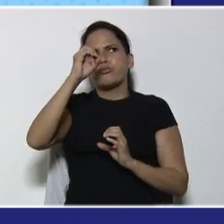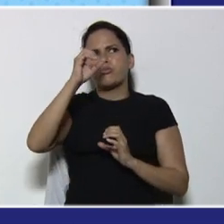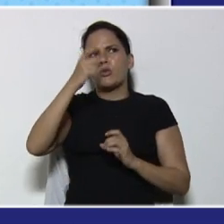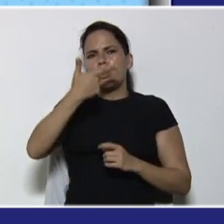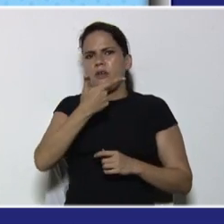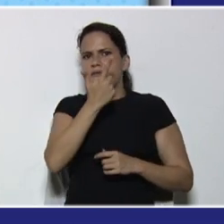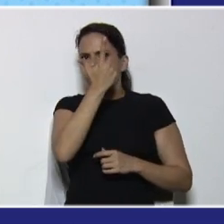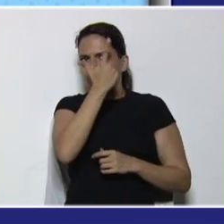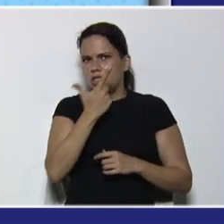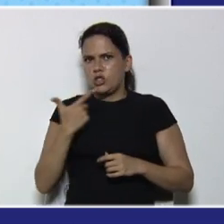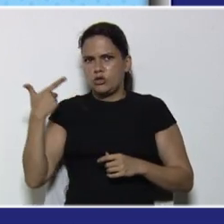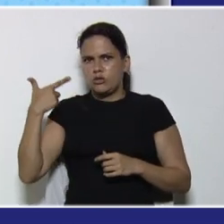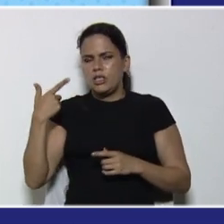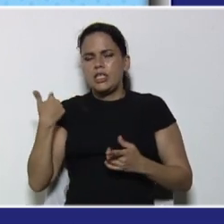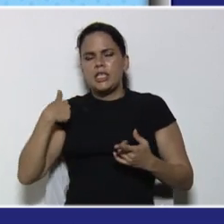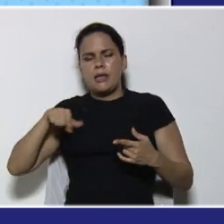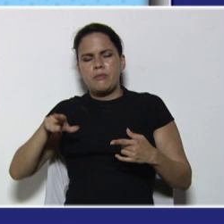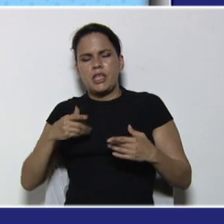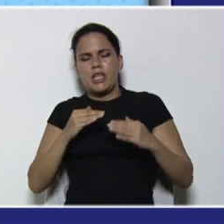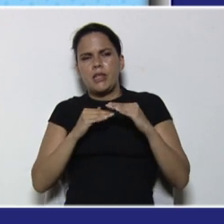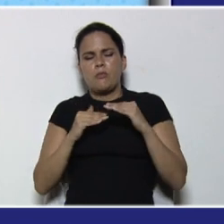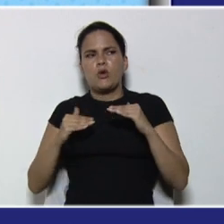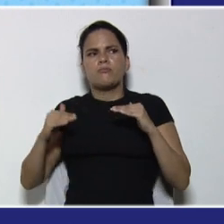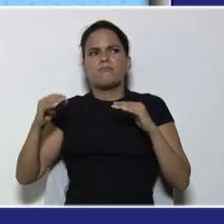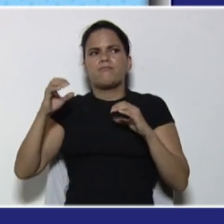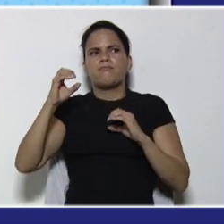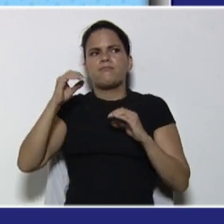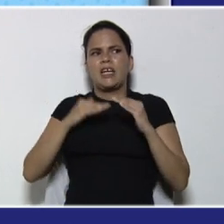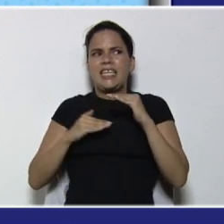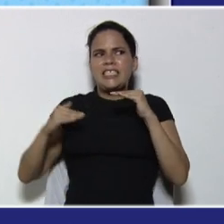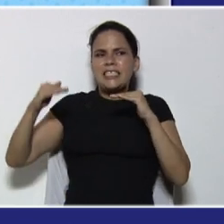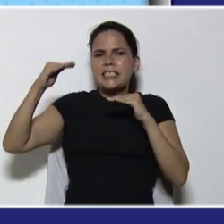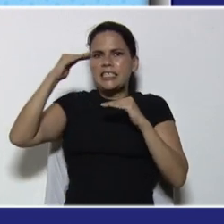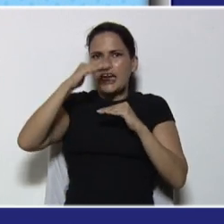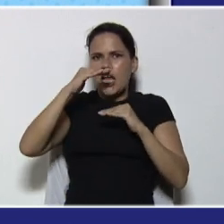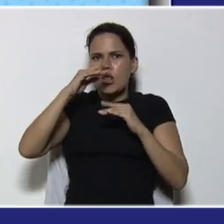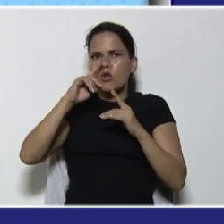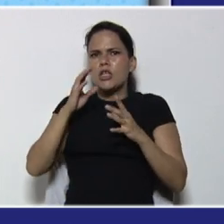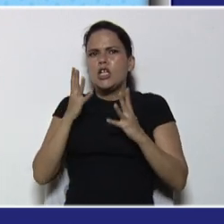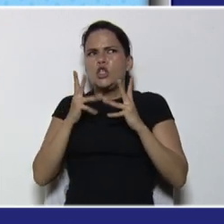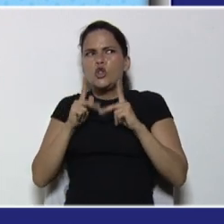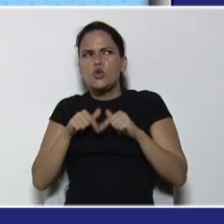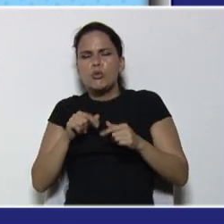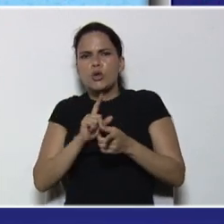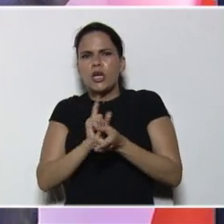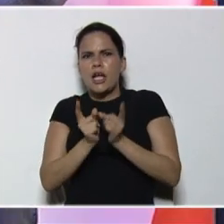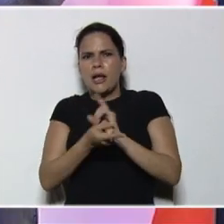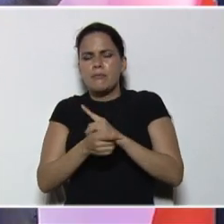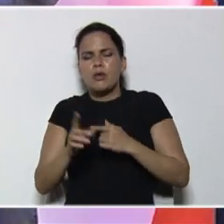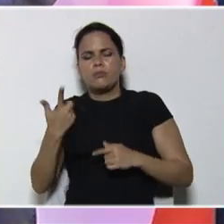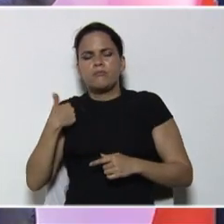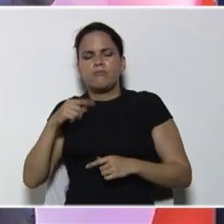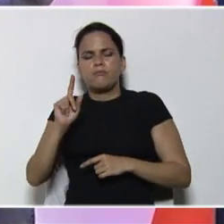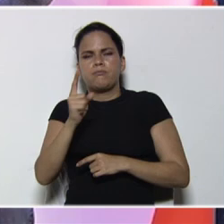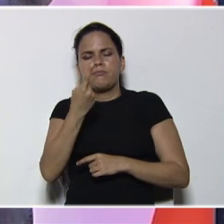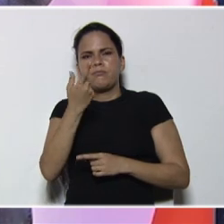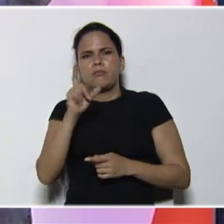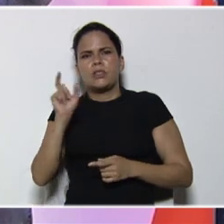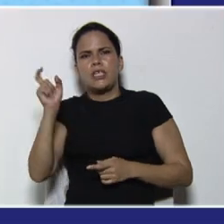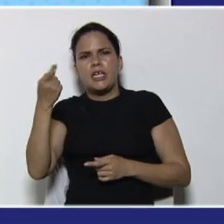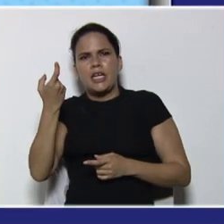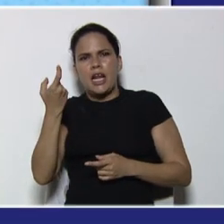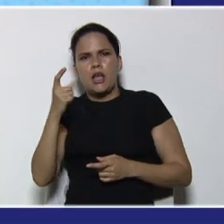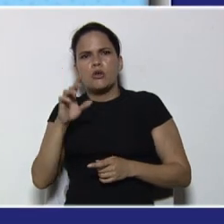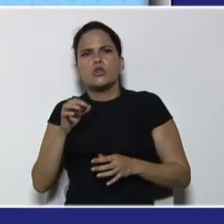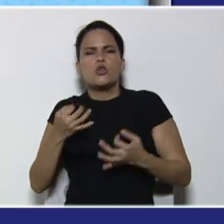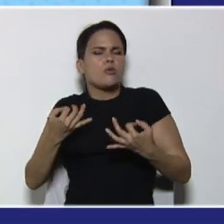variable, y tenemos el grado de la variable. En este caso, como se trata de primer grado, el exponente de la variable será